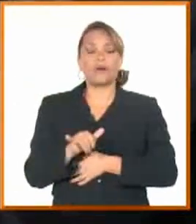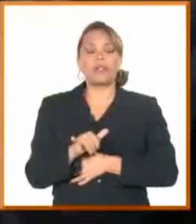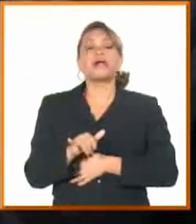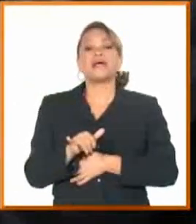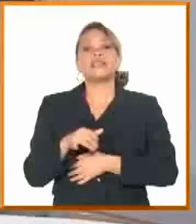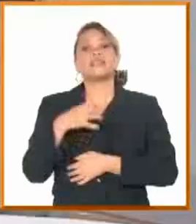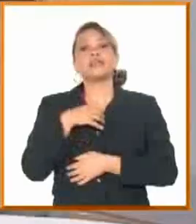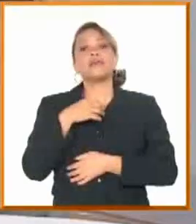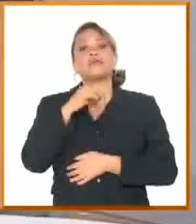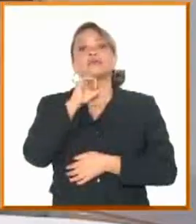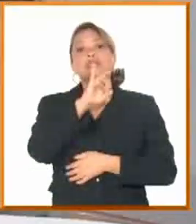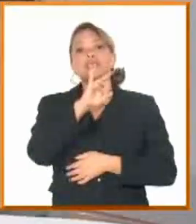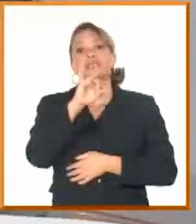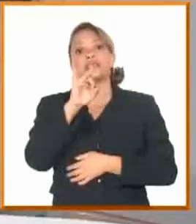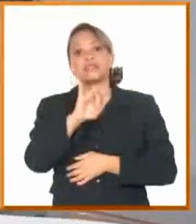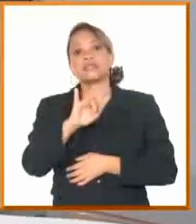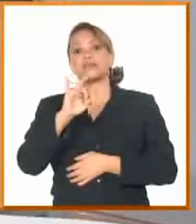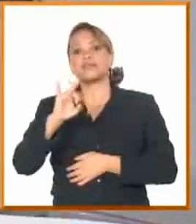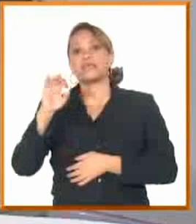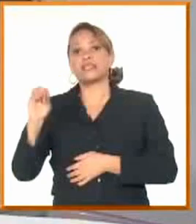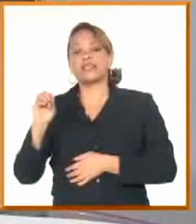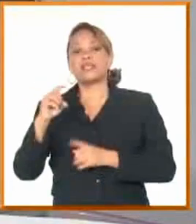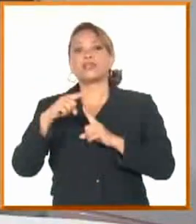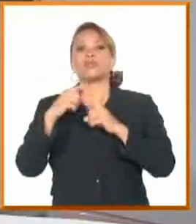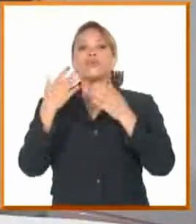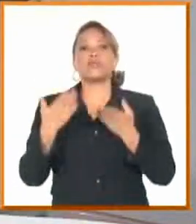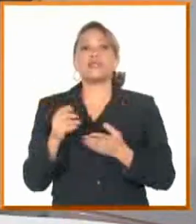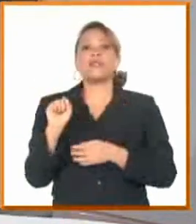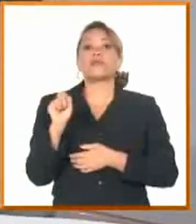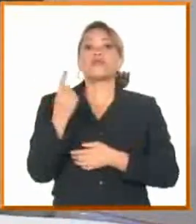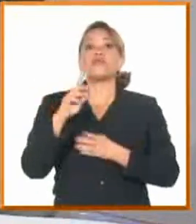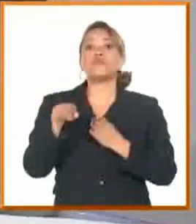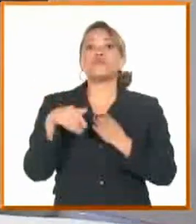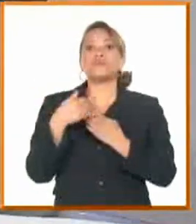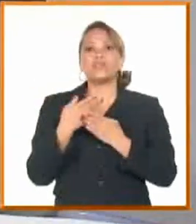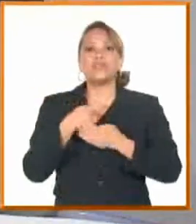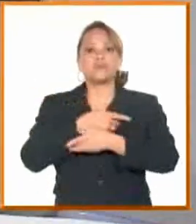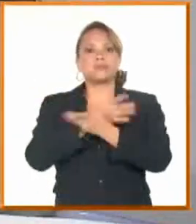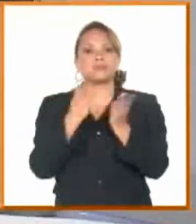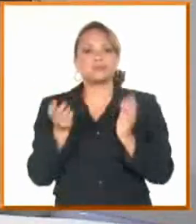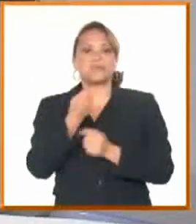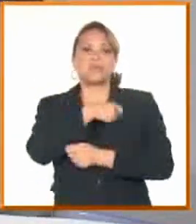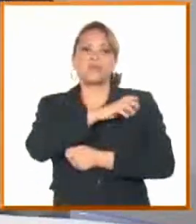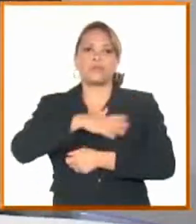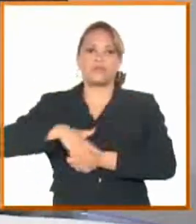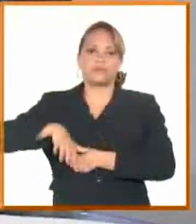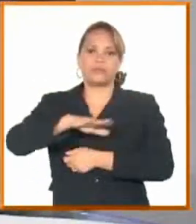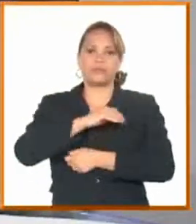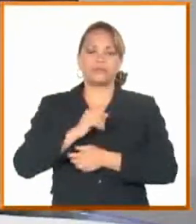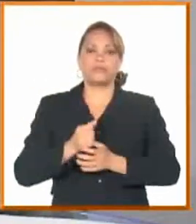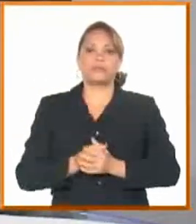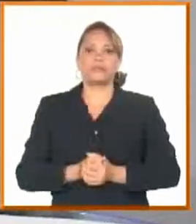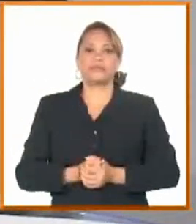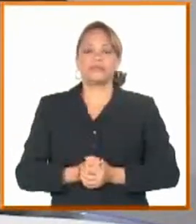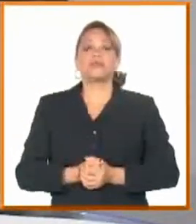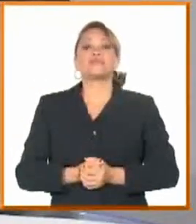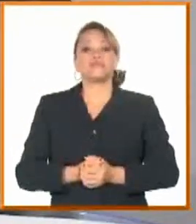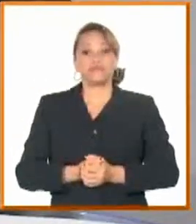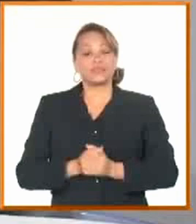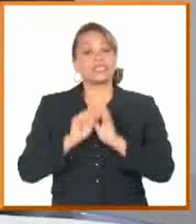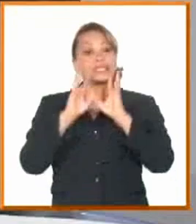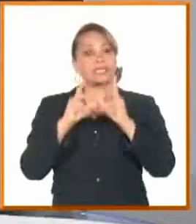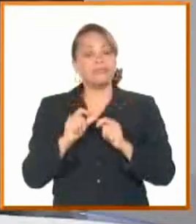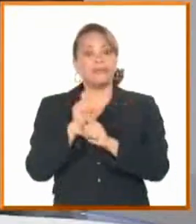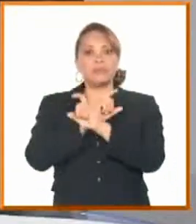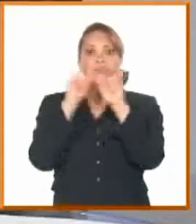770 toneladas para un día de la canasta. Para un día de pan. Para un día de pan, de la población, hablando de todo el país. Entonces son cifras que a